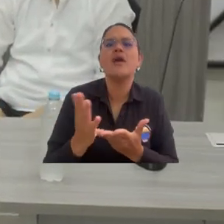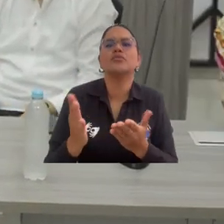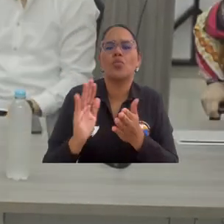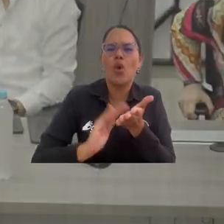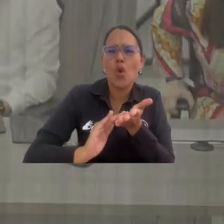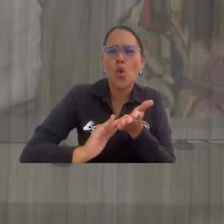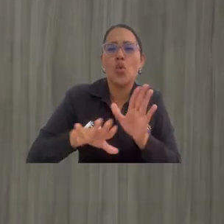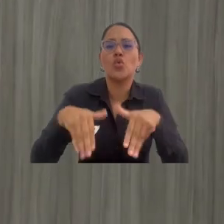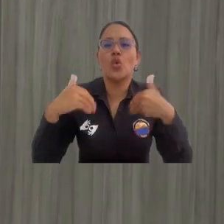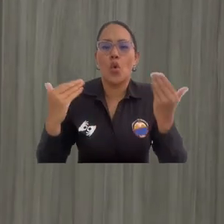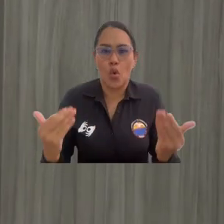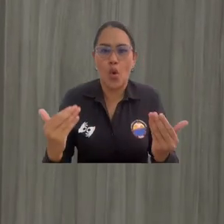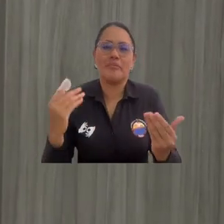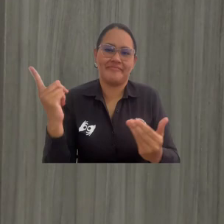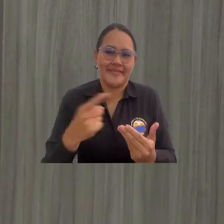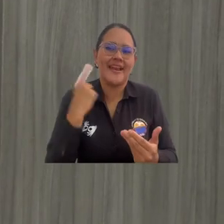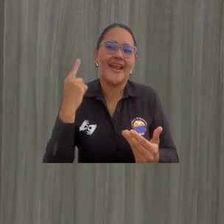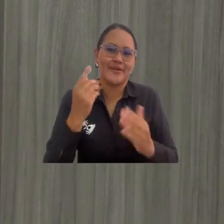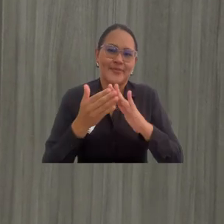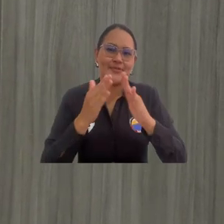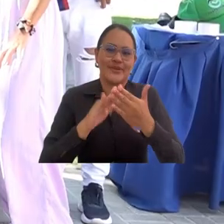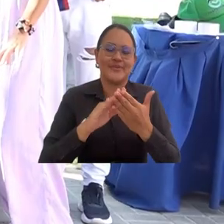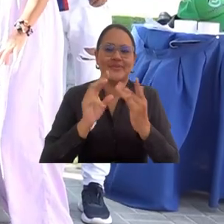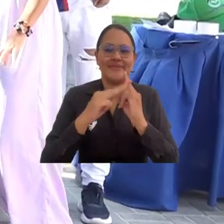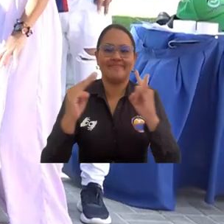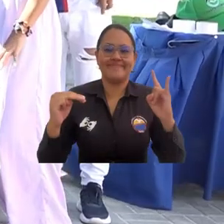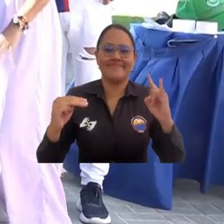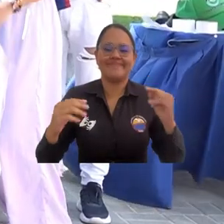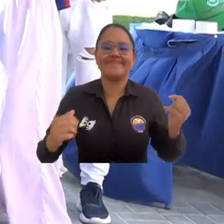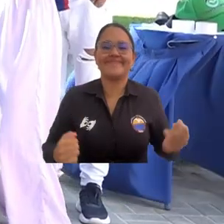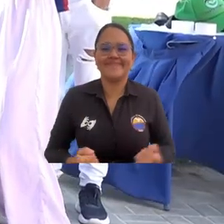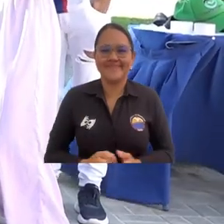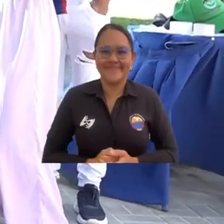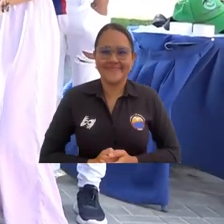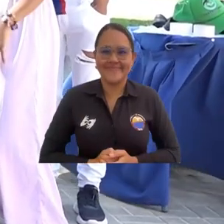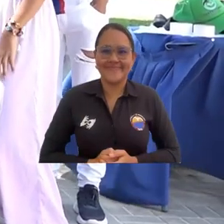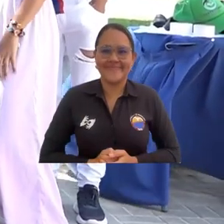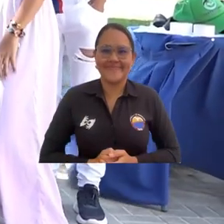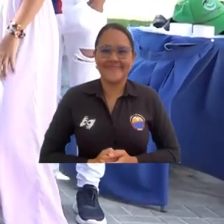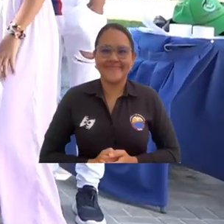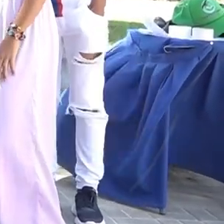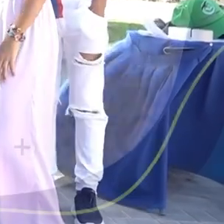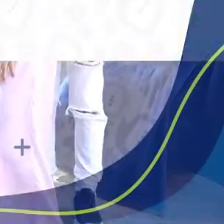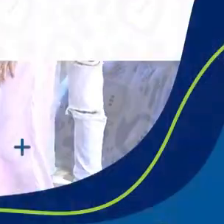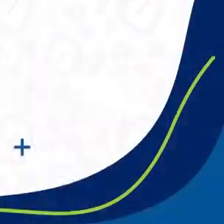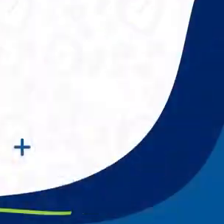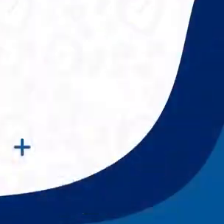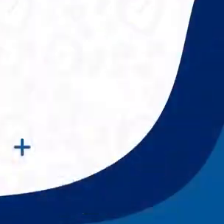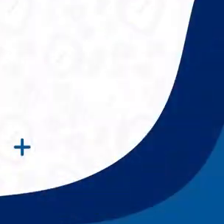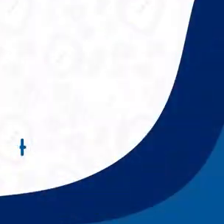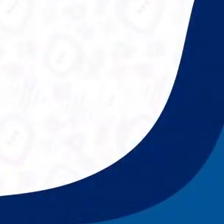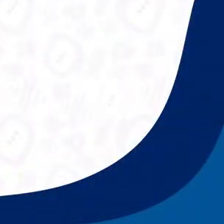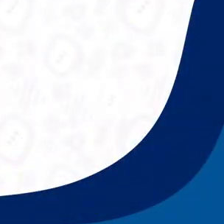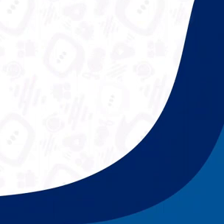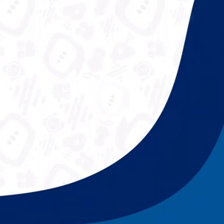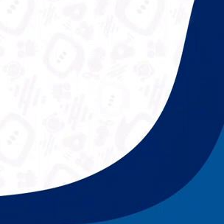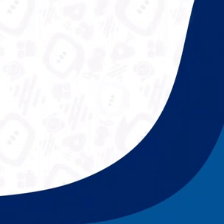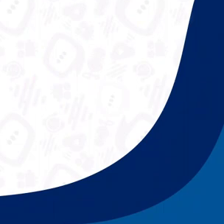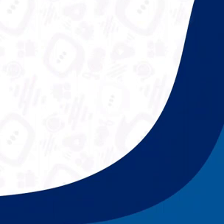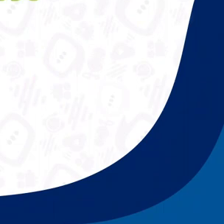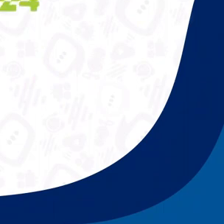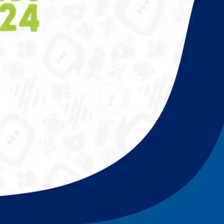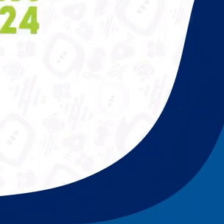y atención de casos dentro de la comunidad académica. ¡Construiramos una Magdalena Segura! Universidad del